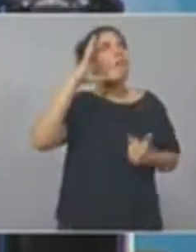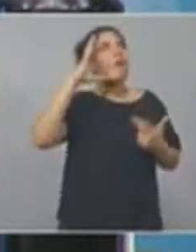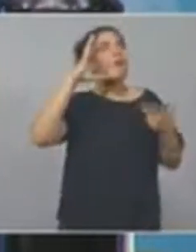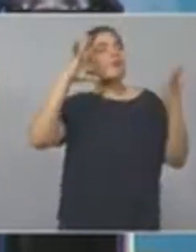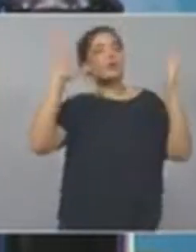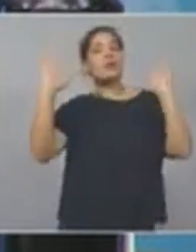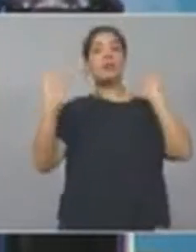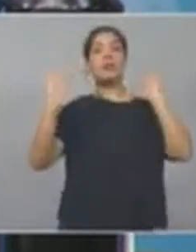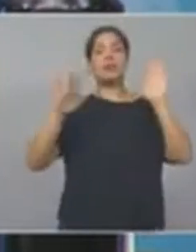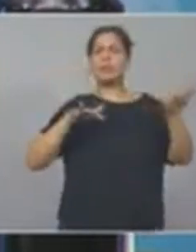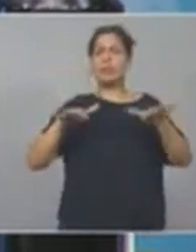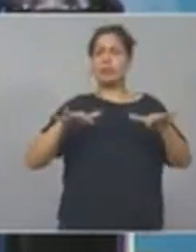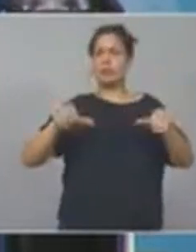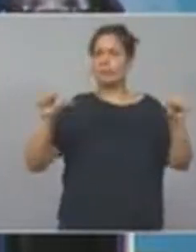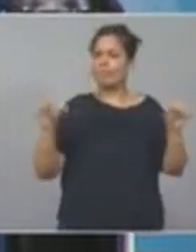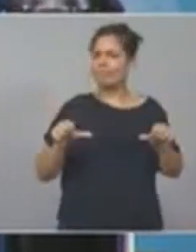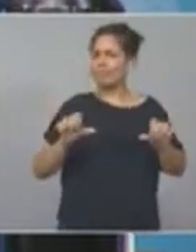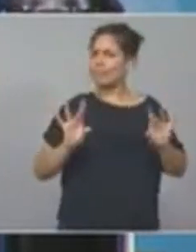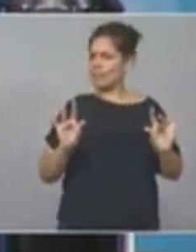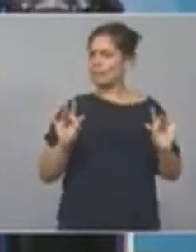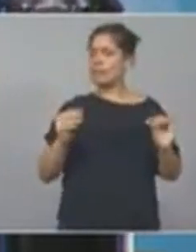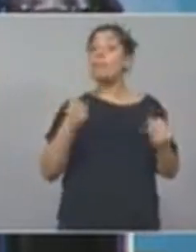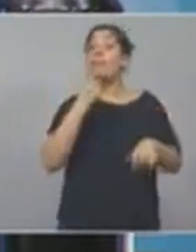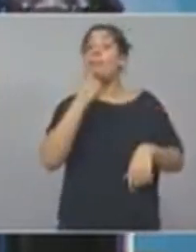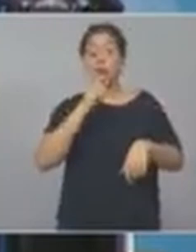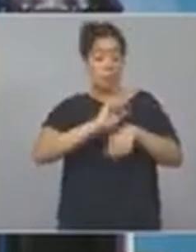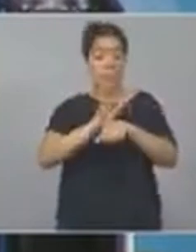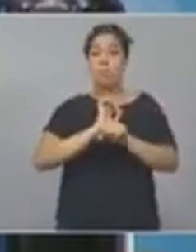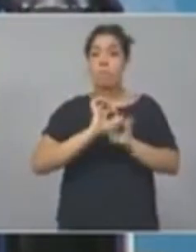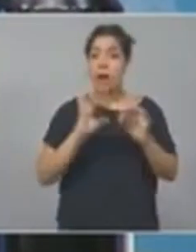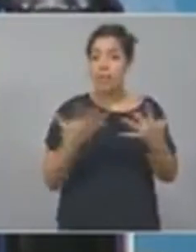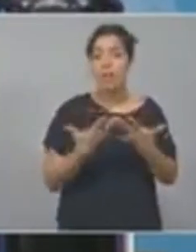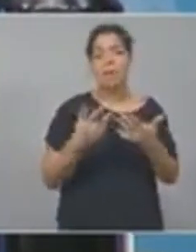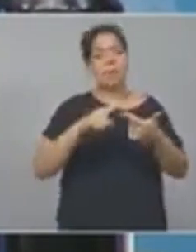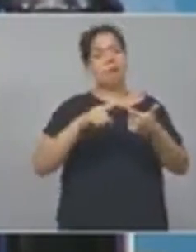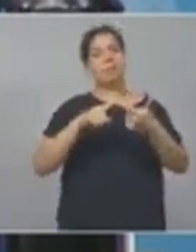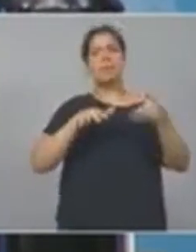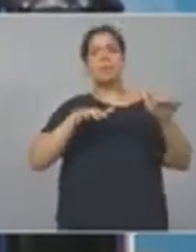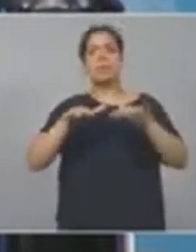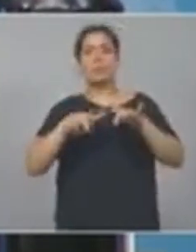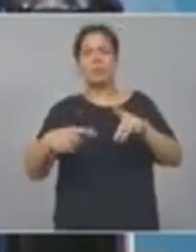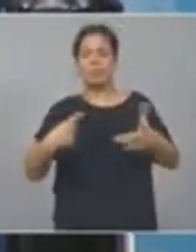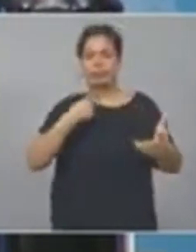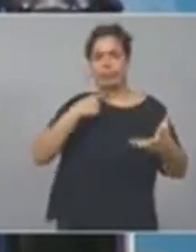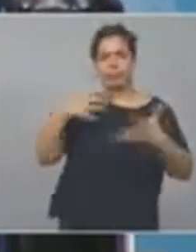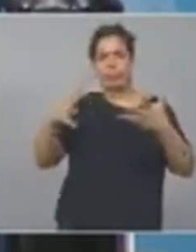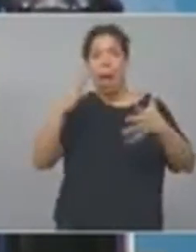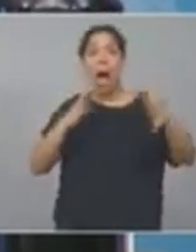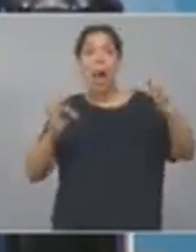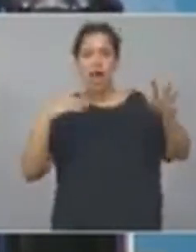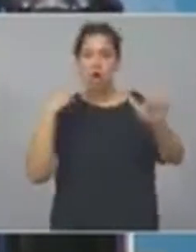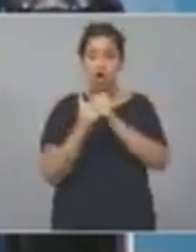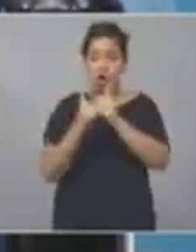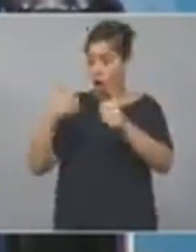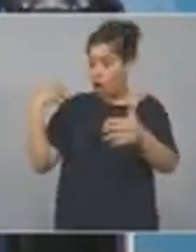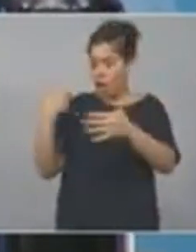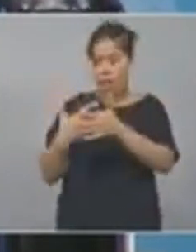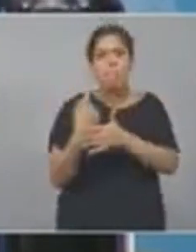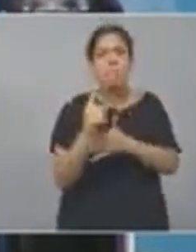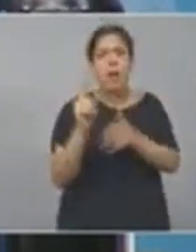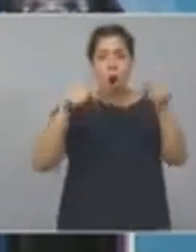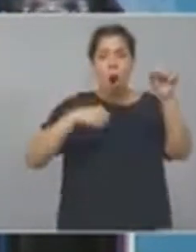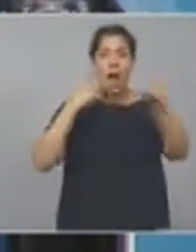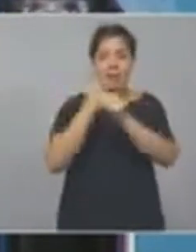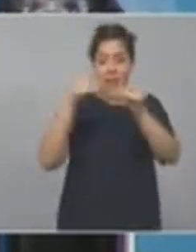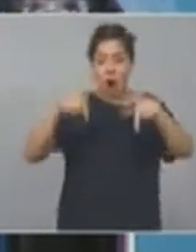a la pandemia, a fenómenos absolutamente excepcionales, pero nunca se había visto, aún en experimentos